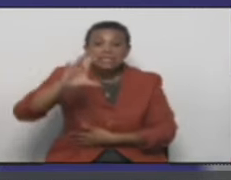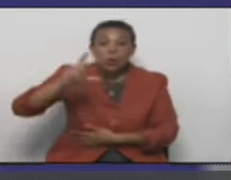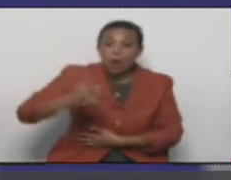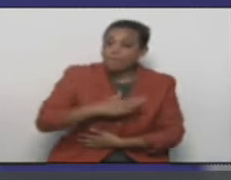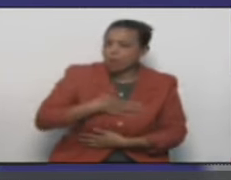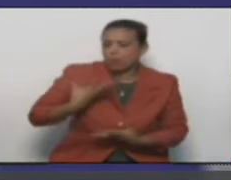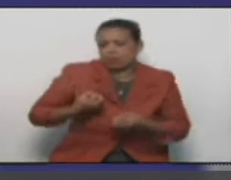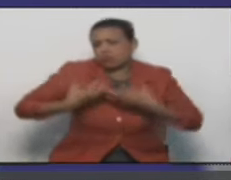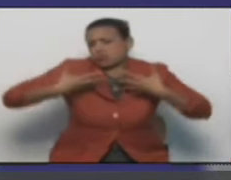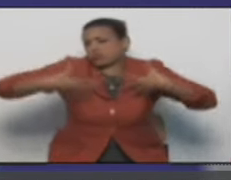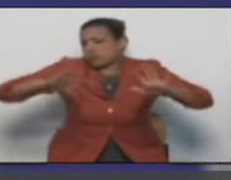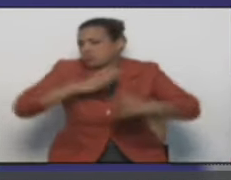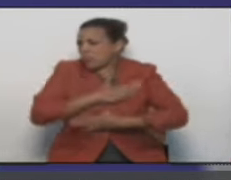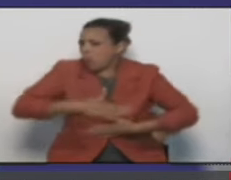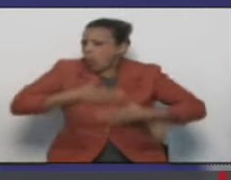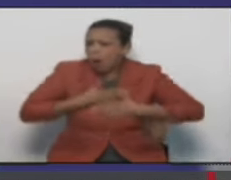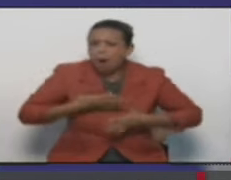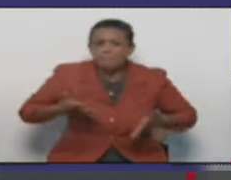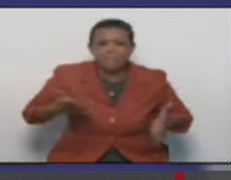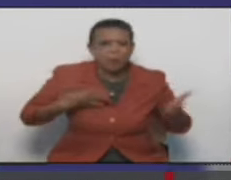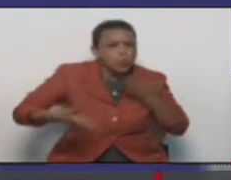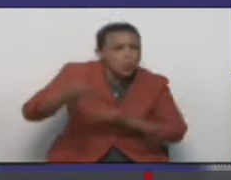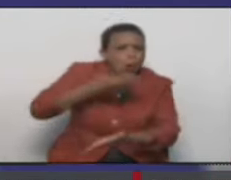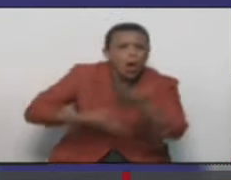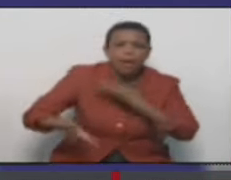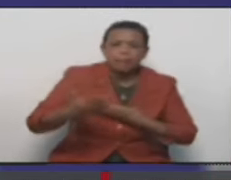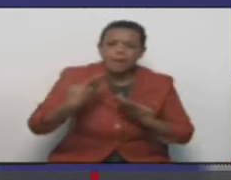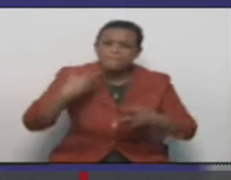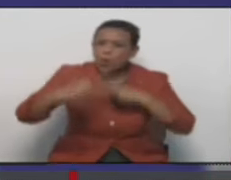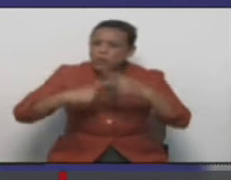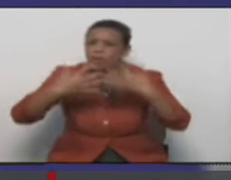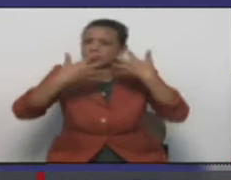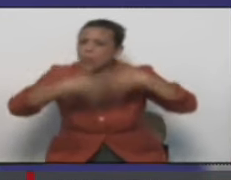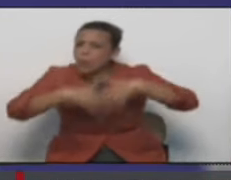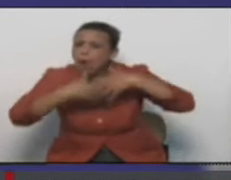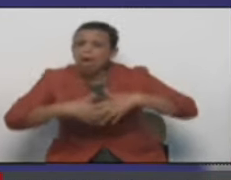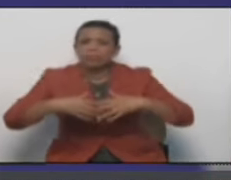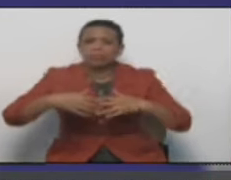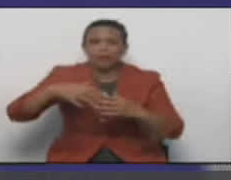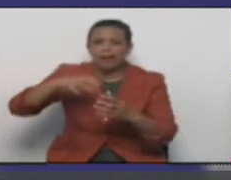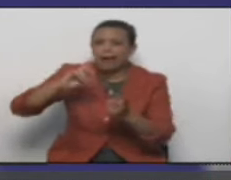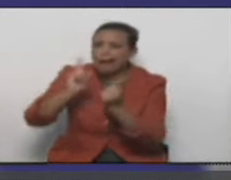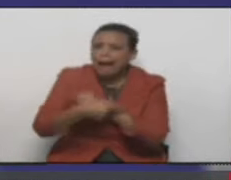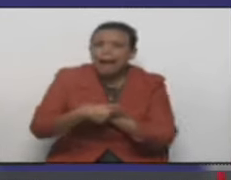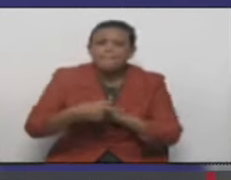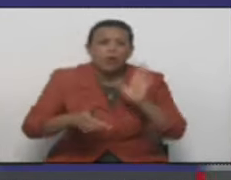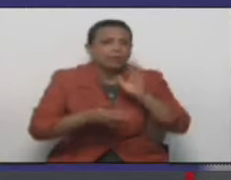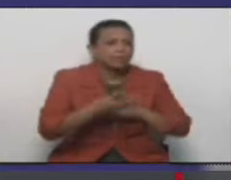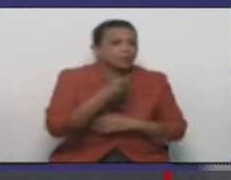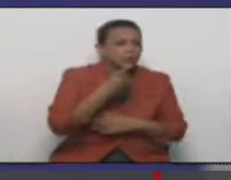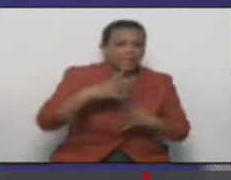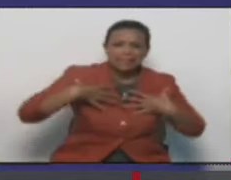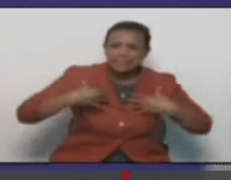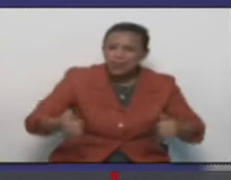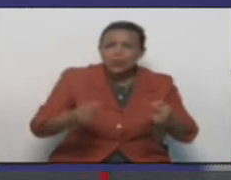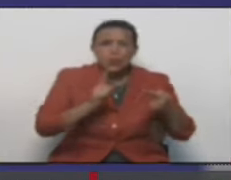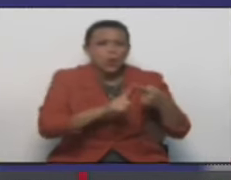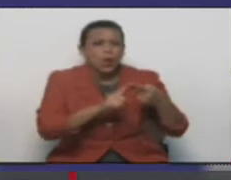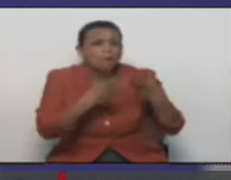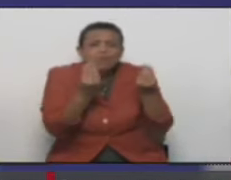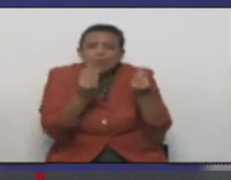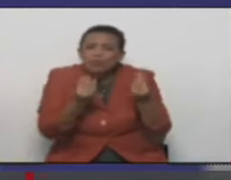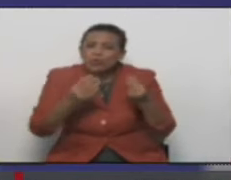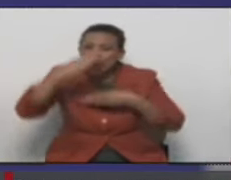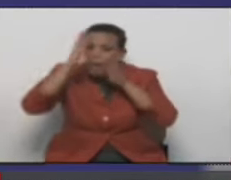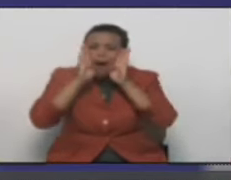hacer bastantes cosas. Podemos apalancar parte de procesos industriales muy importantes, así como de salud. Hay bastante